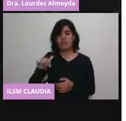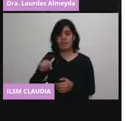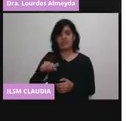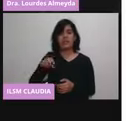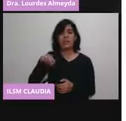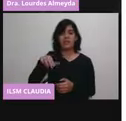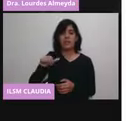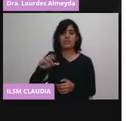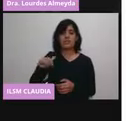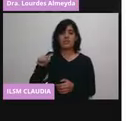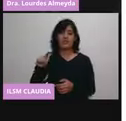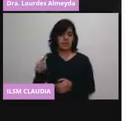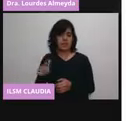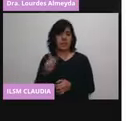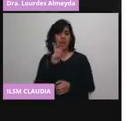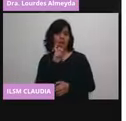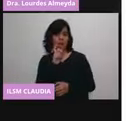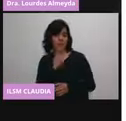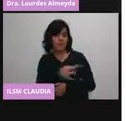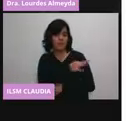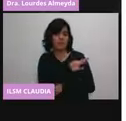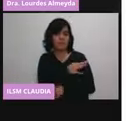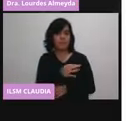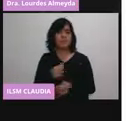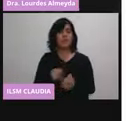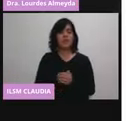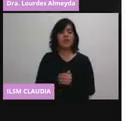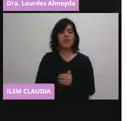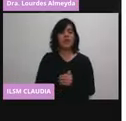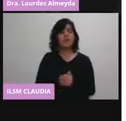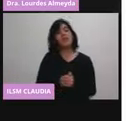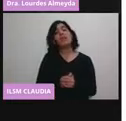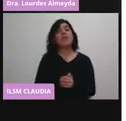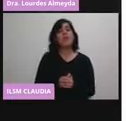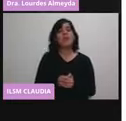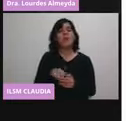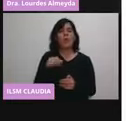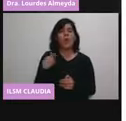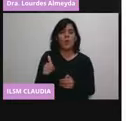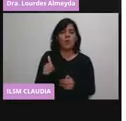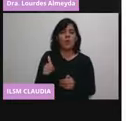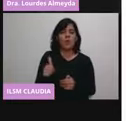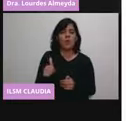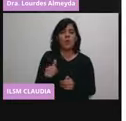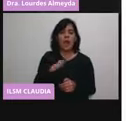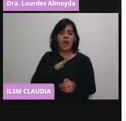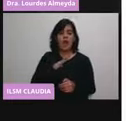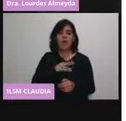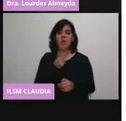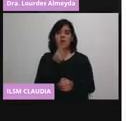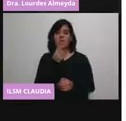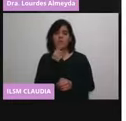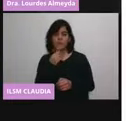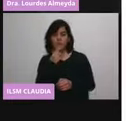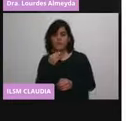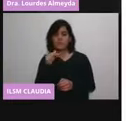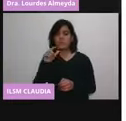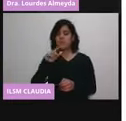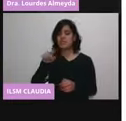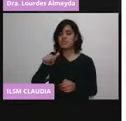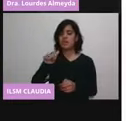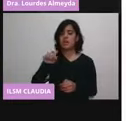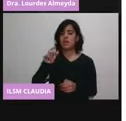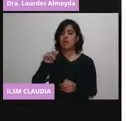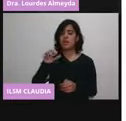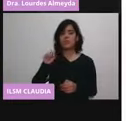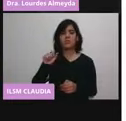alcohol, agua para inyección. Y hay otro que es sacarosa, ¿no? Sacarosa y edetato sódico, que es